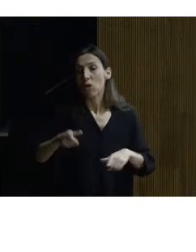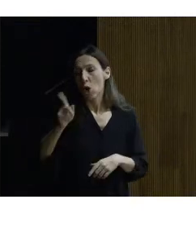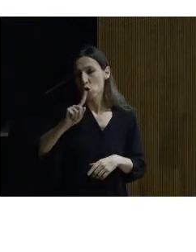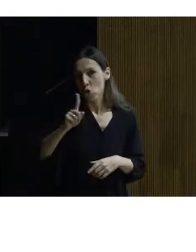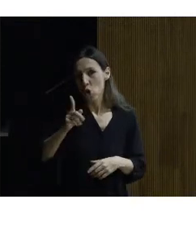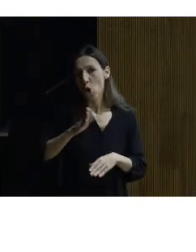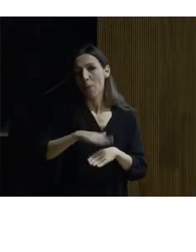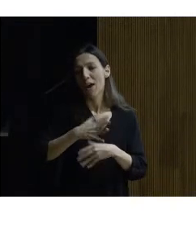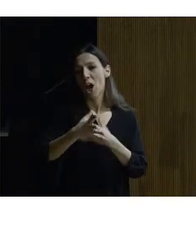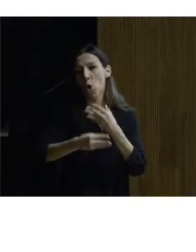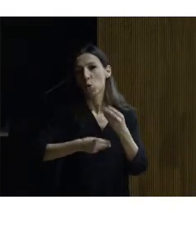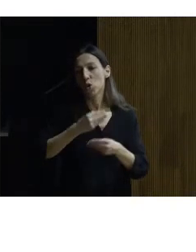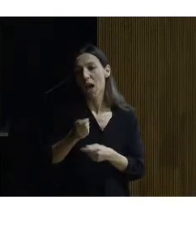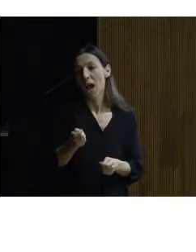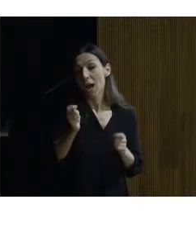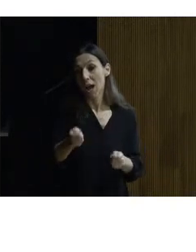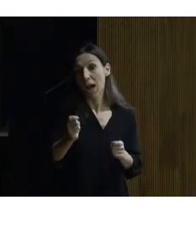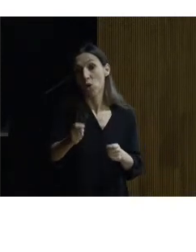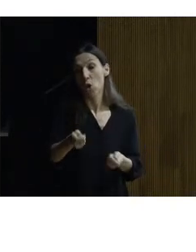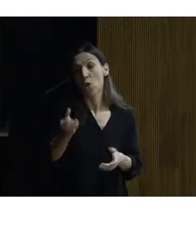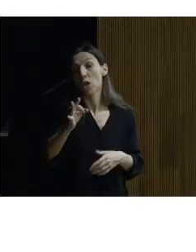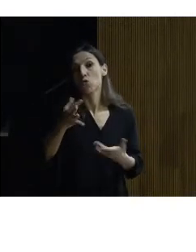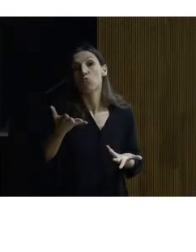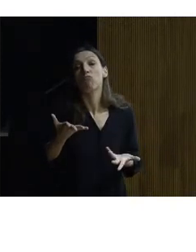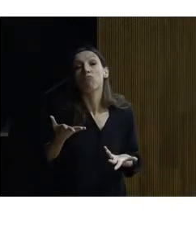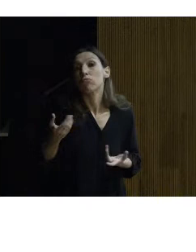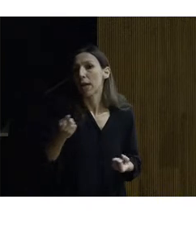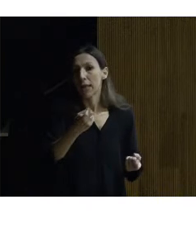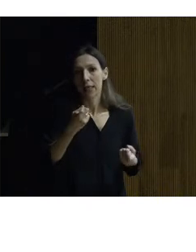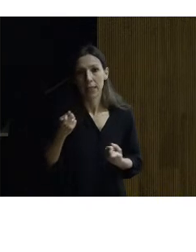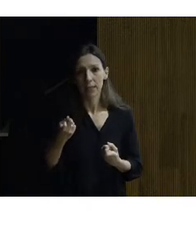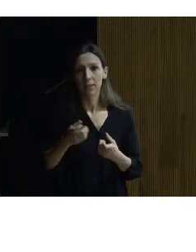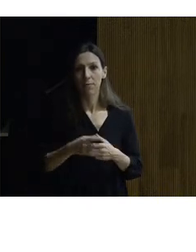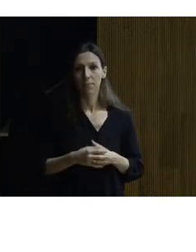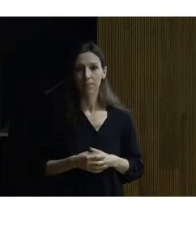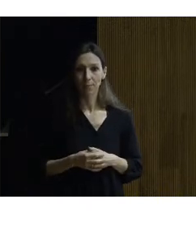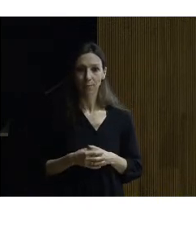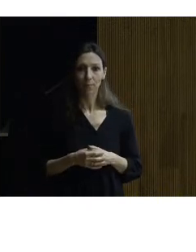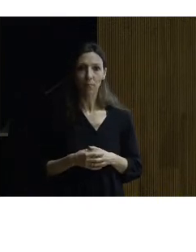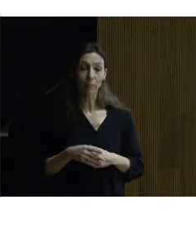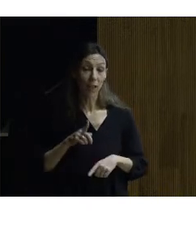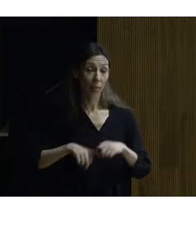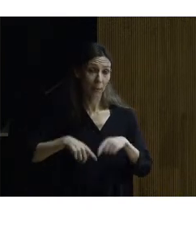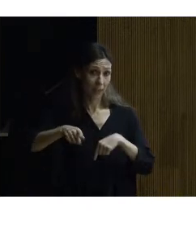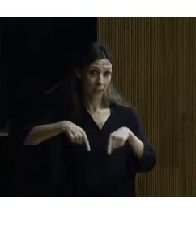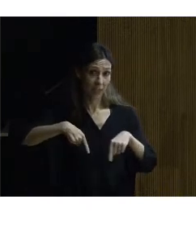con carrozas con caballos con lo que hiciera falta es decir con cualquier medio de transporte